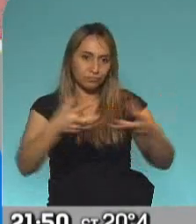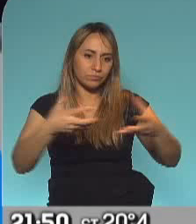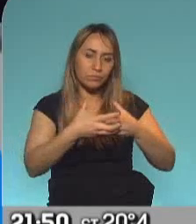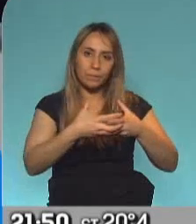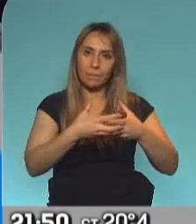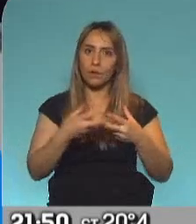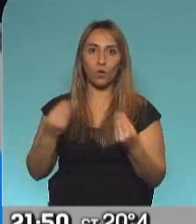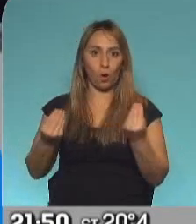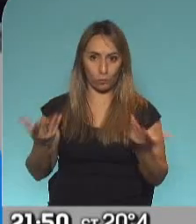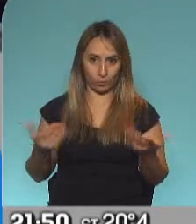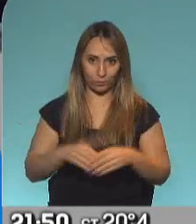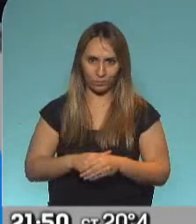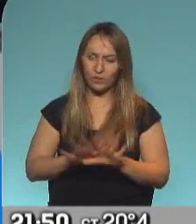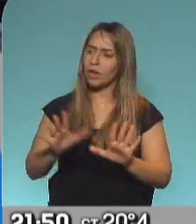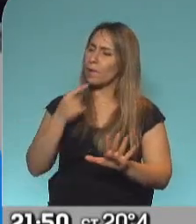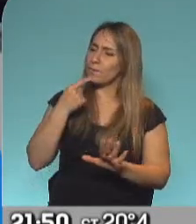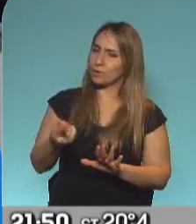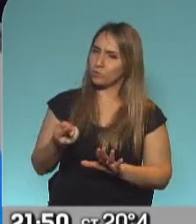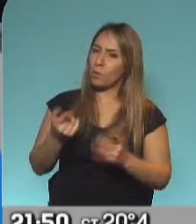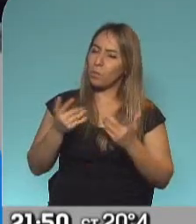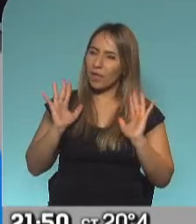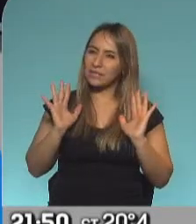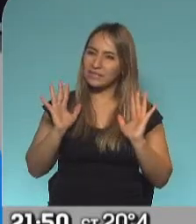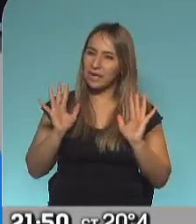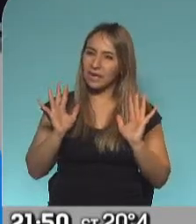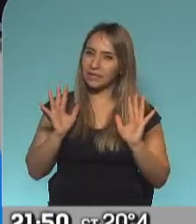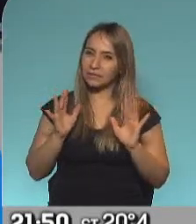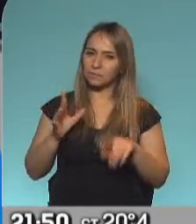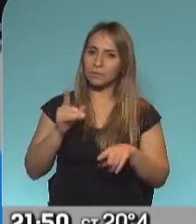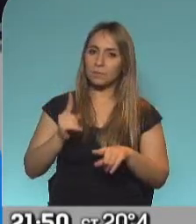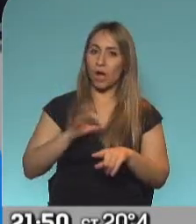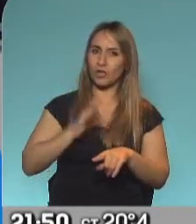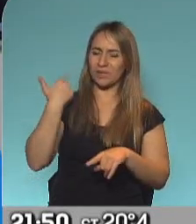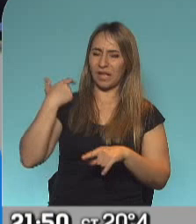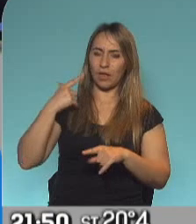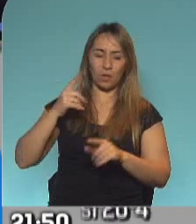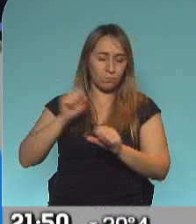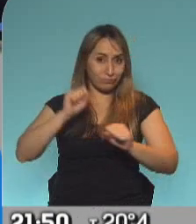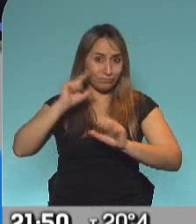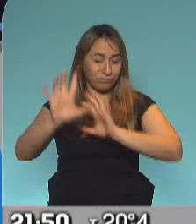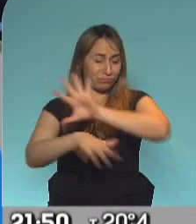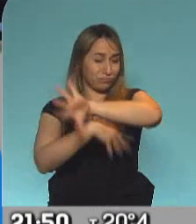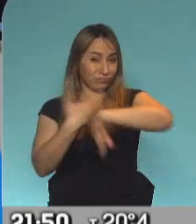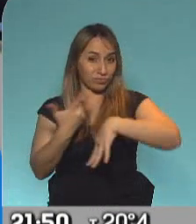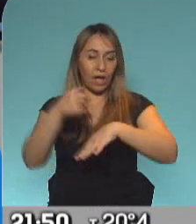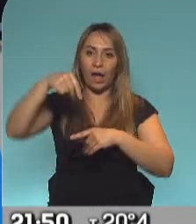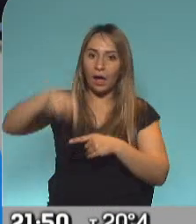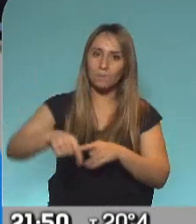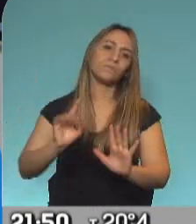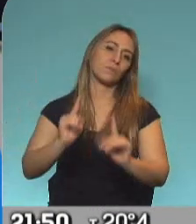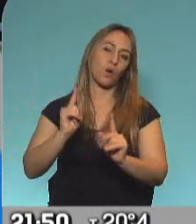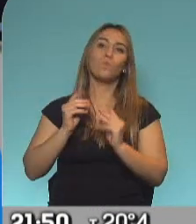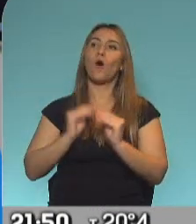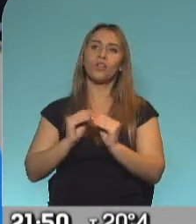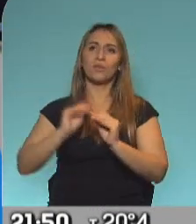posible después del estallido del año pasado? Las razones del estallido siguen vigentes.